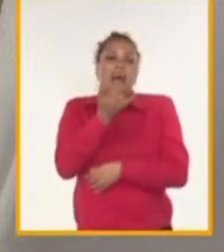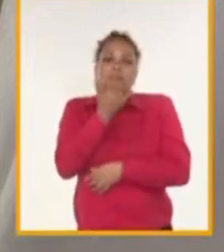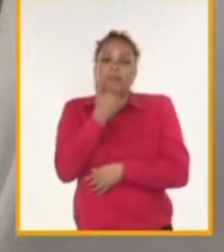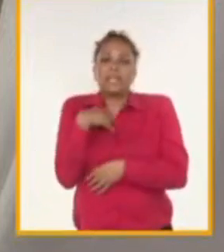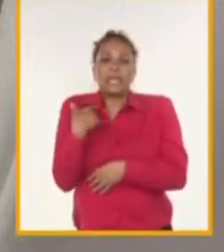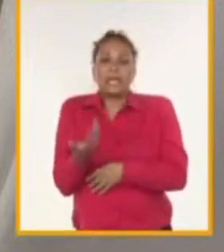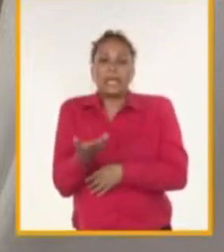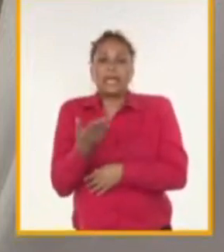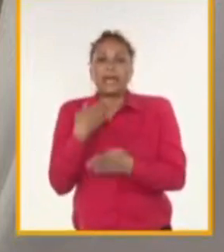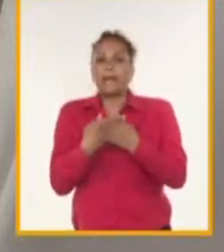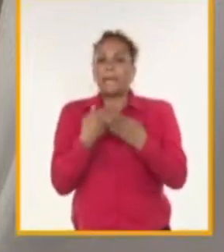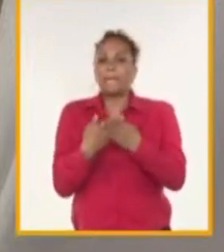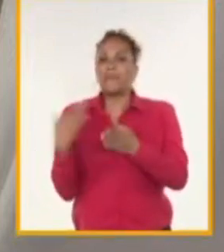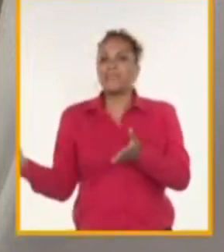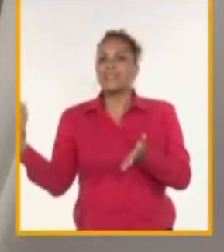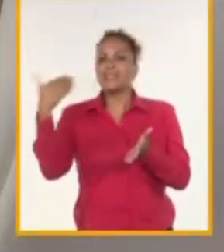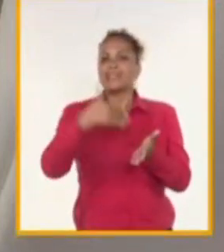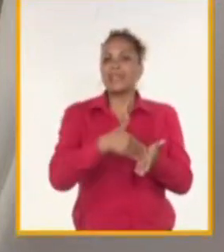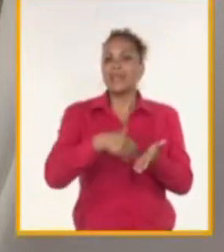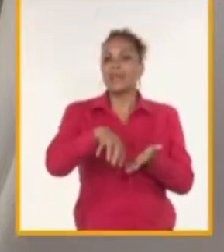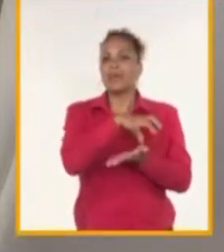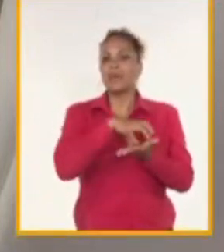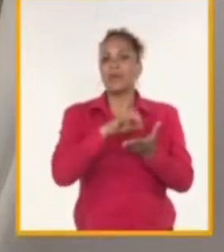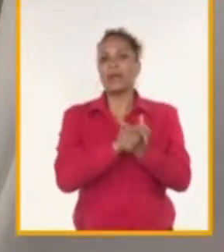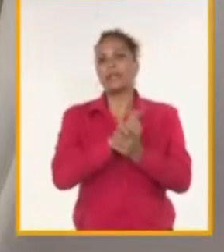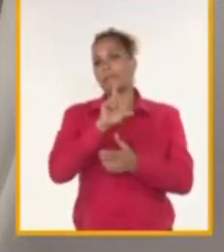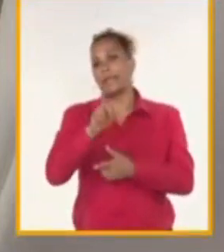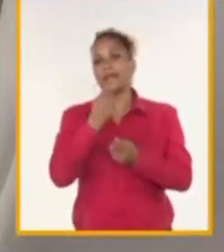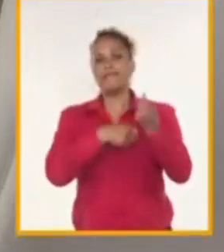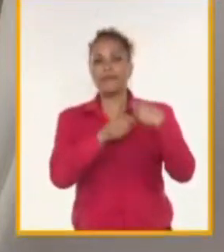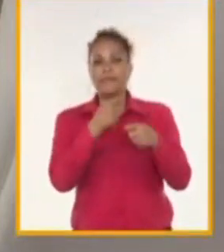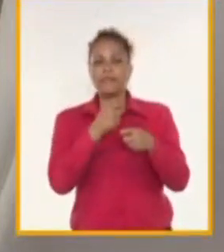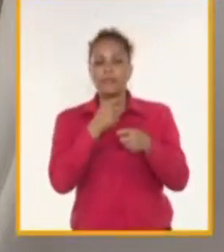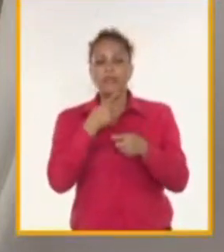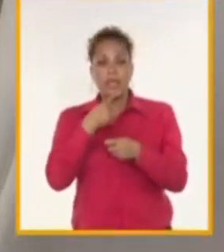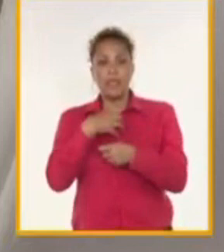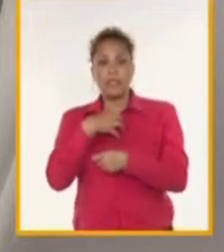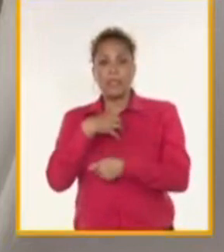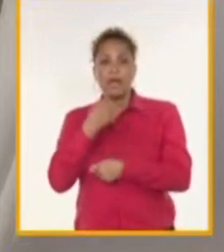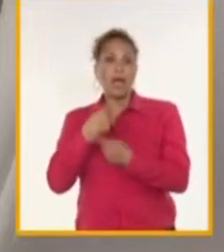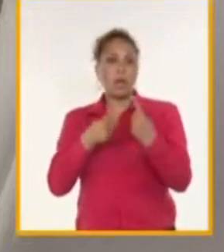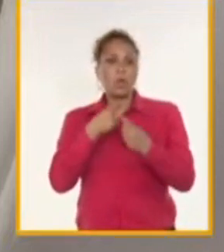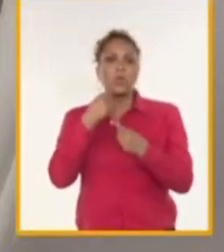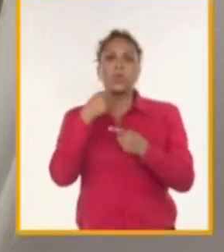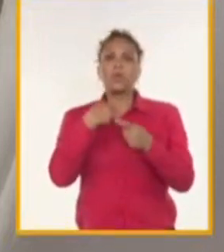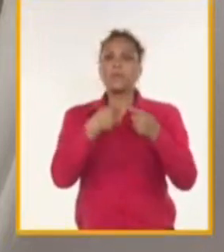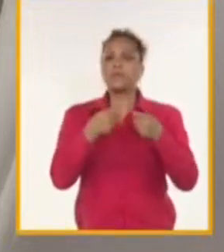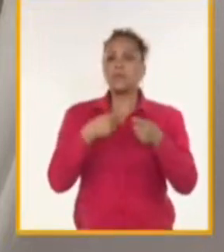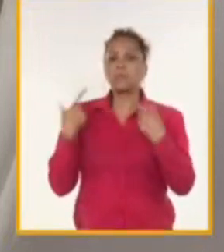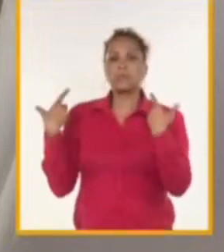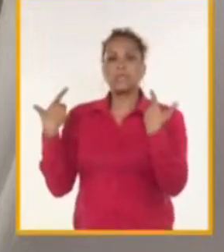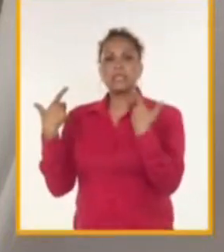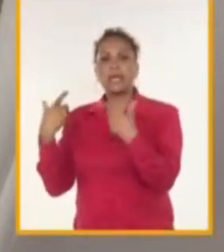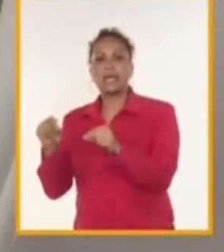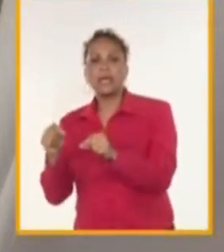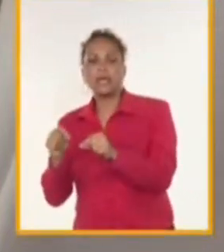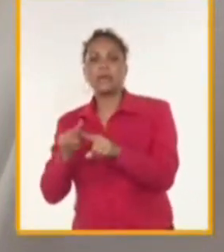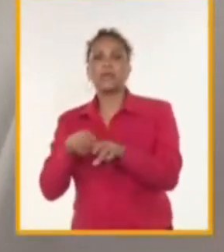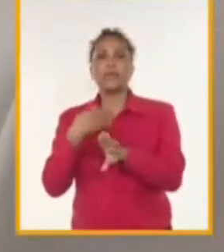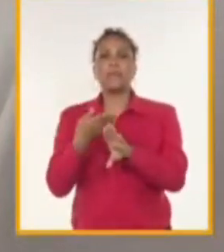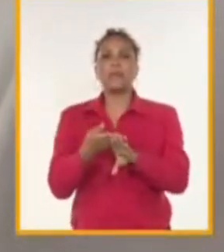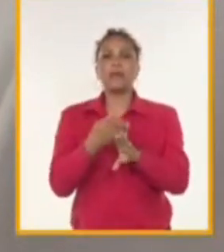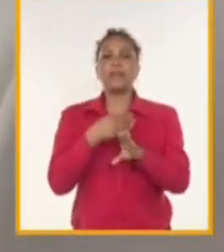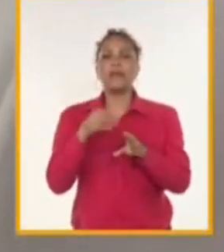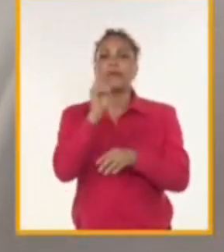lleguen a esta zona de desarrollo? ¿Hay inversionistas que han desistido después de haber planteado negocios